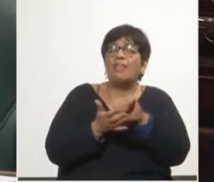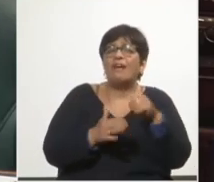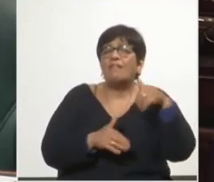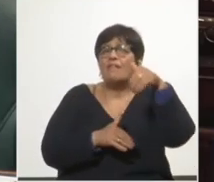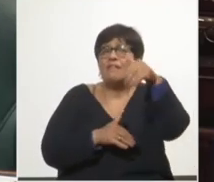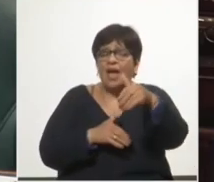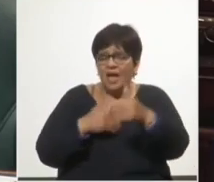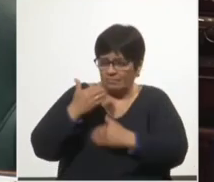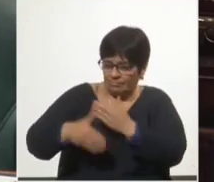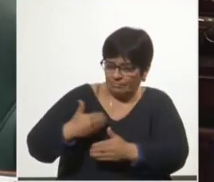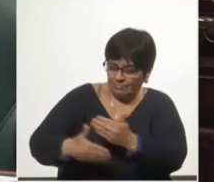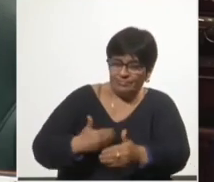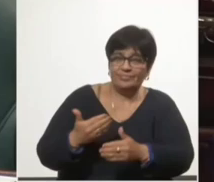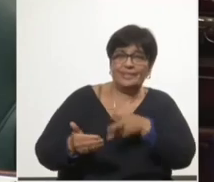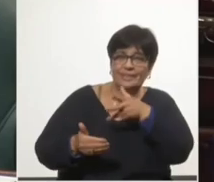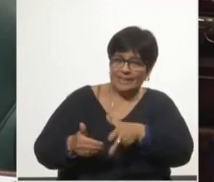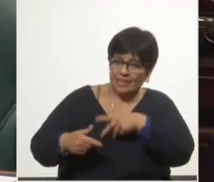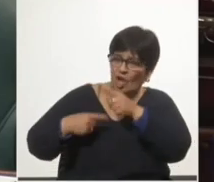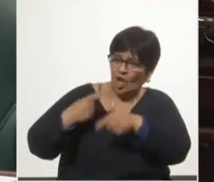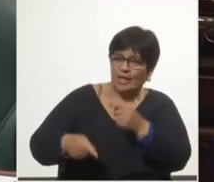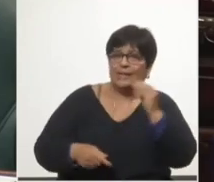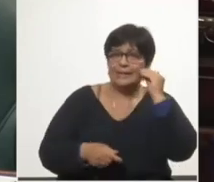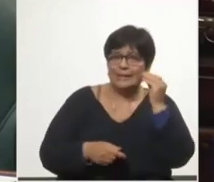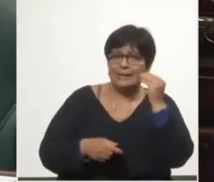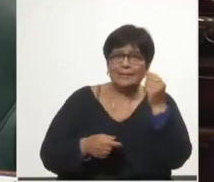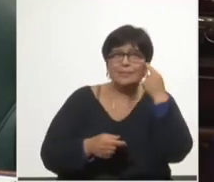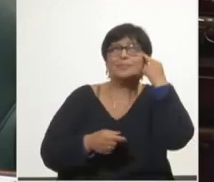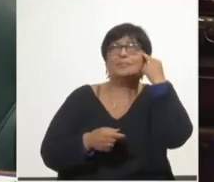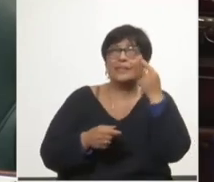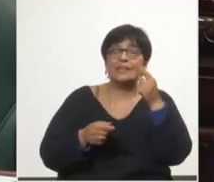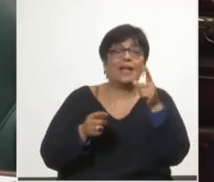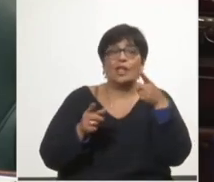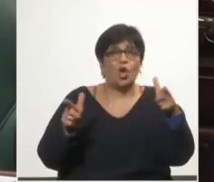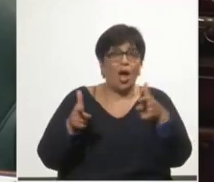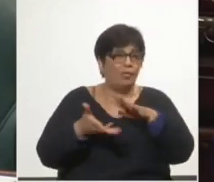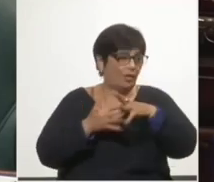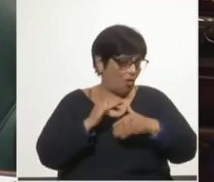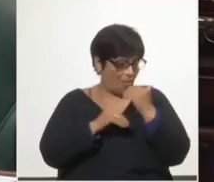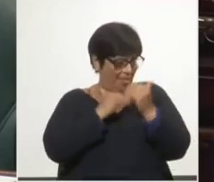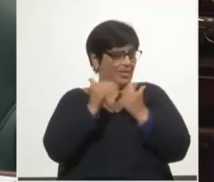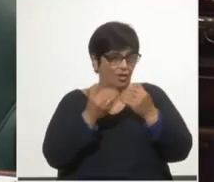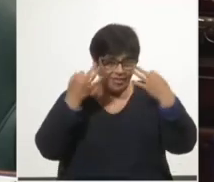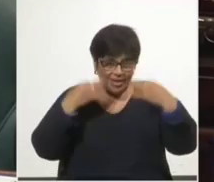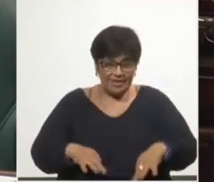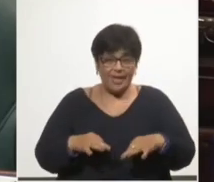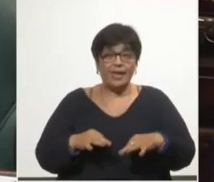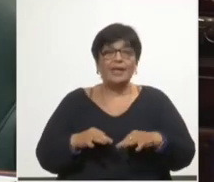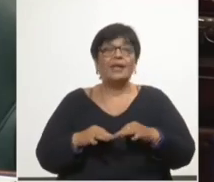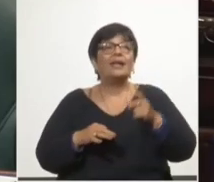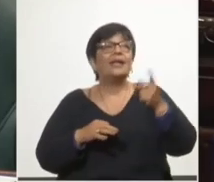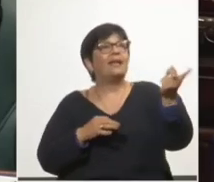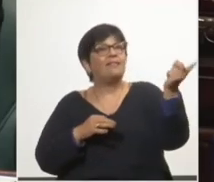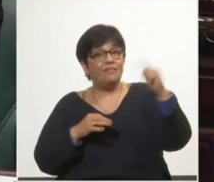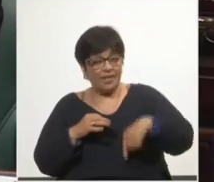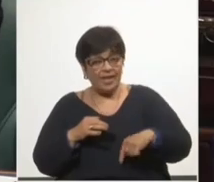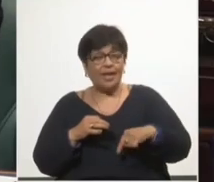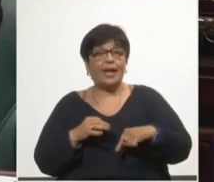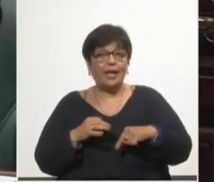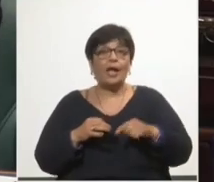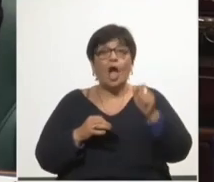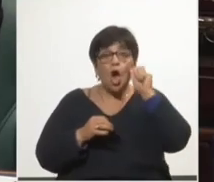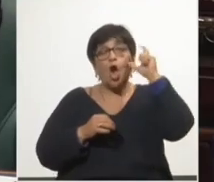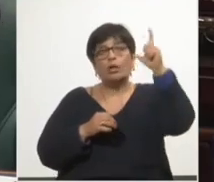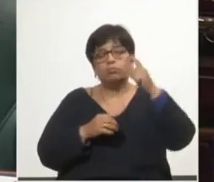próximas generaciones, sin tener claridad en el alcance de un modelo de crecimiento que radique en la generación de